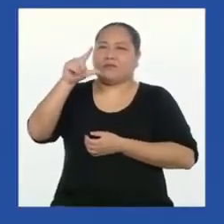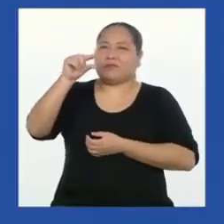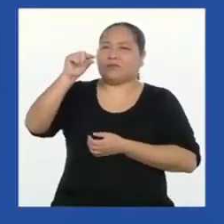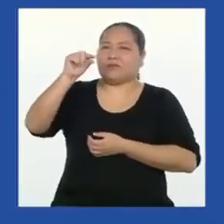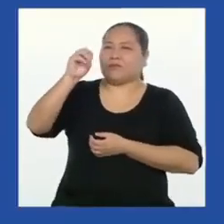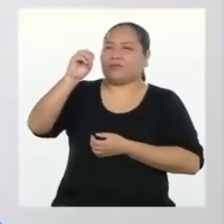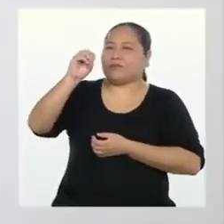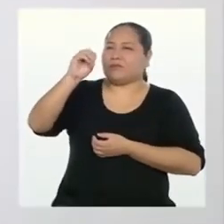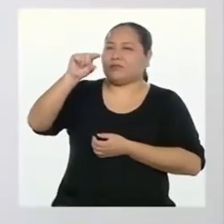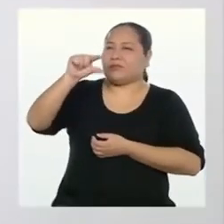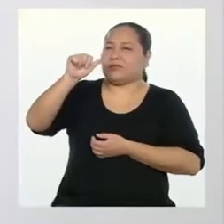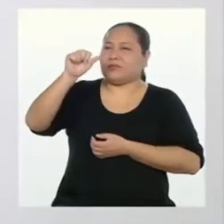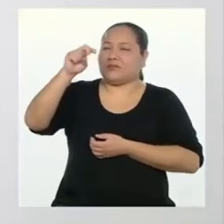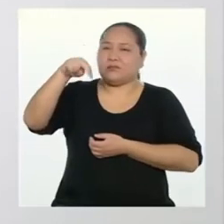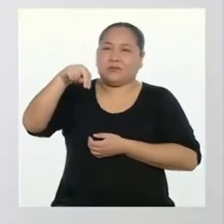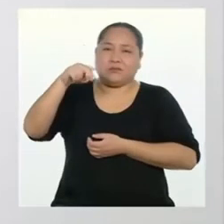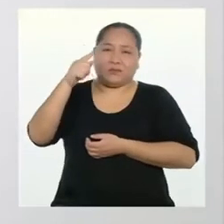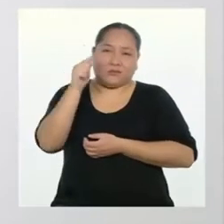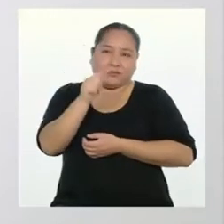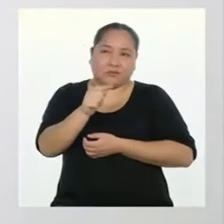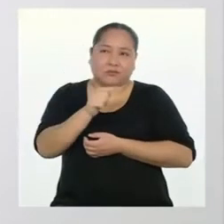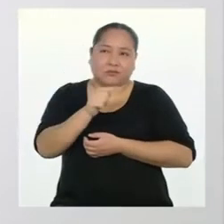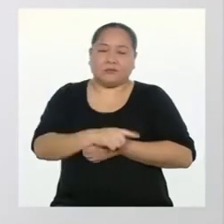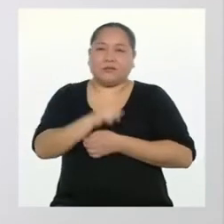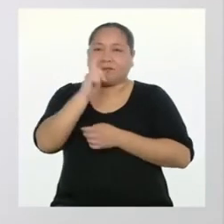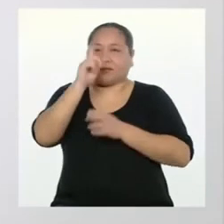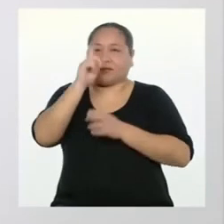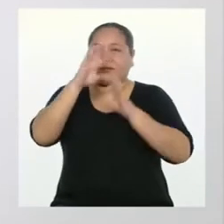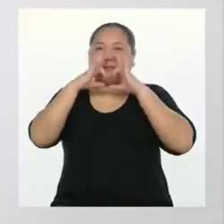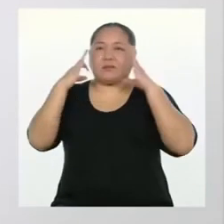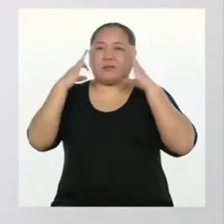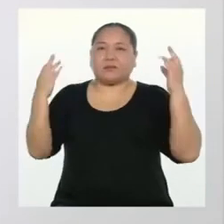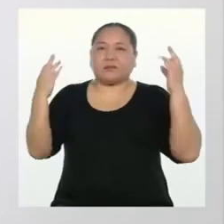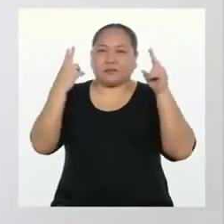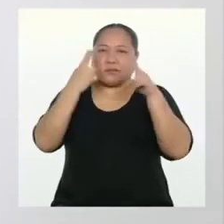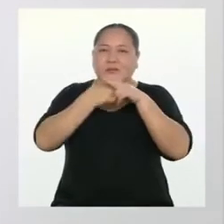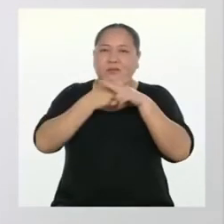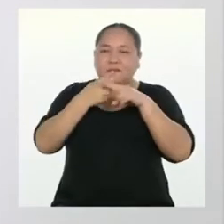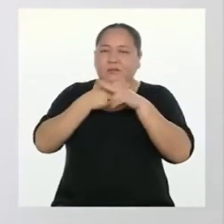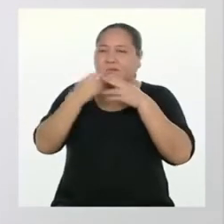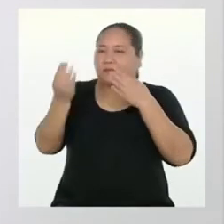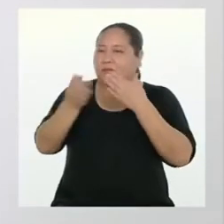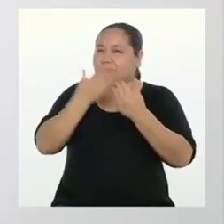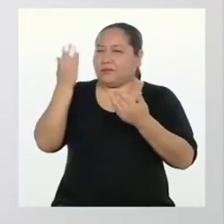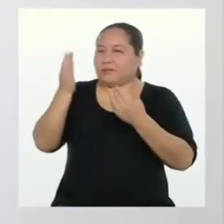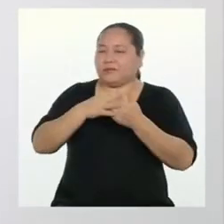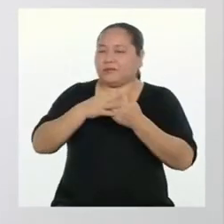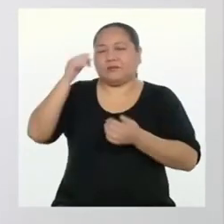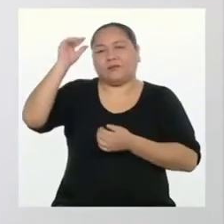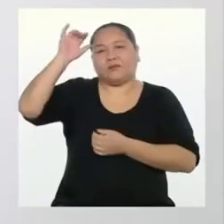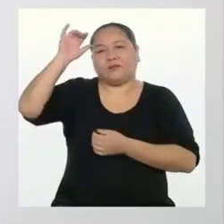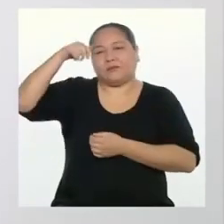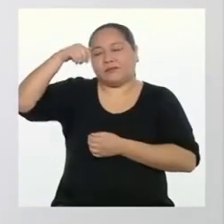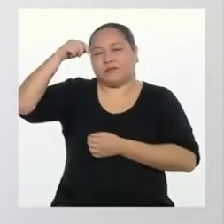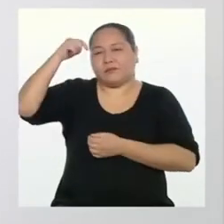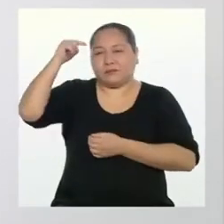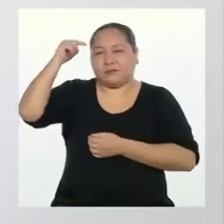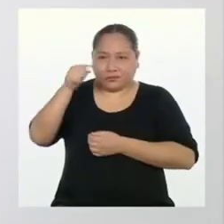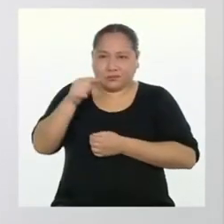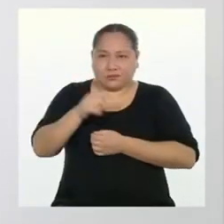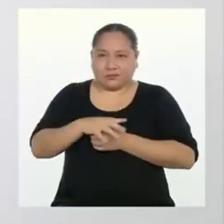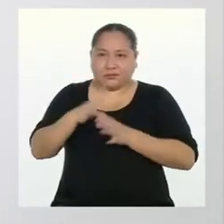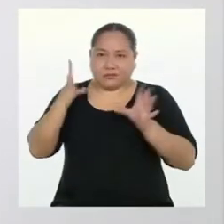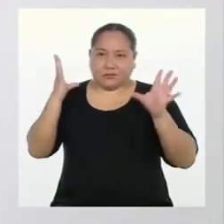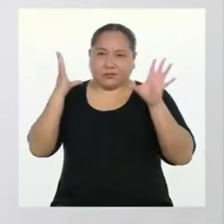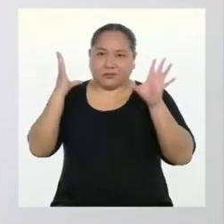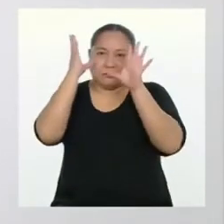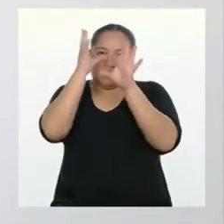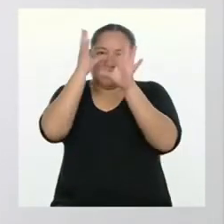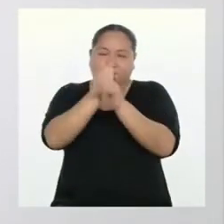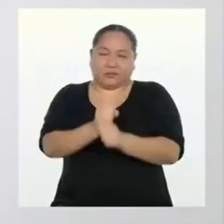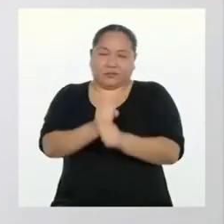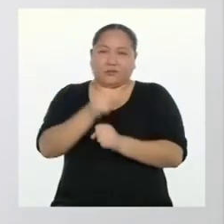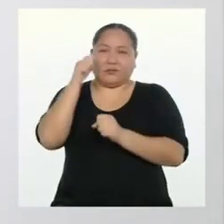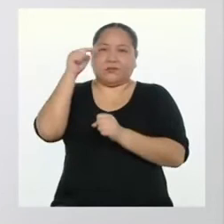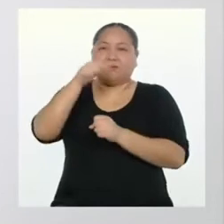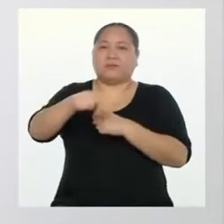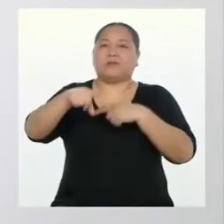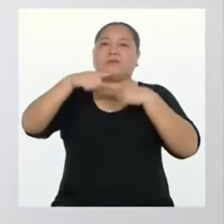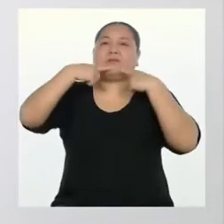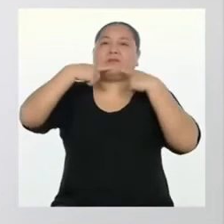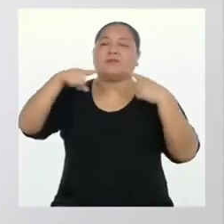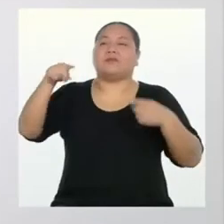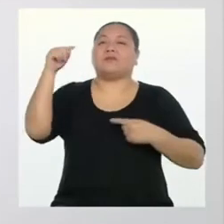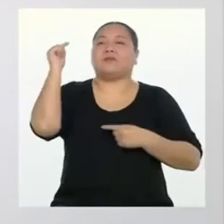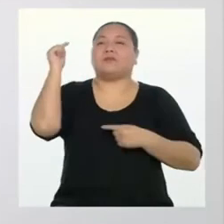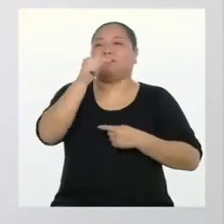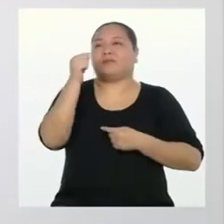¿no? El eslogan es una frase breve y fácil de recordar, que sintetiza el mensaje.